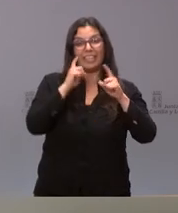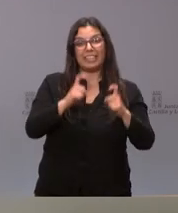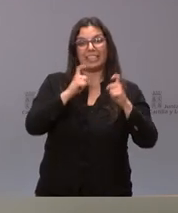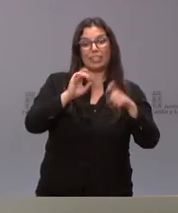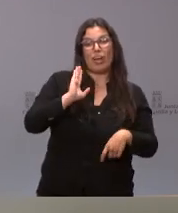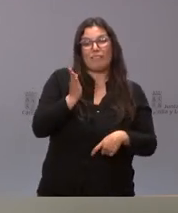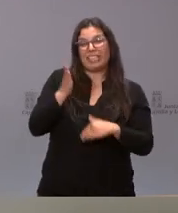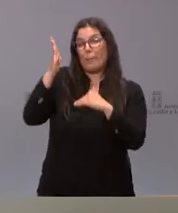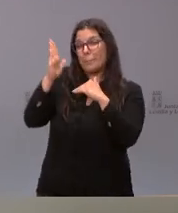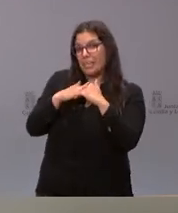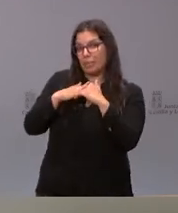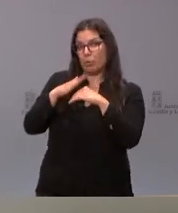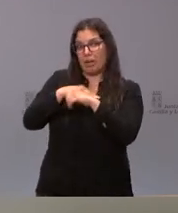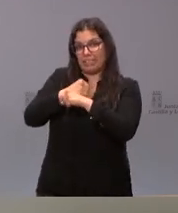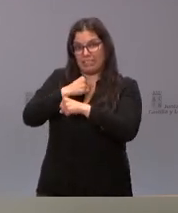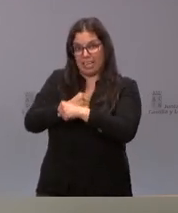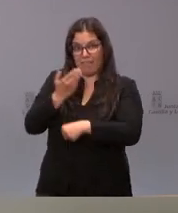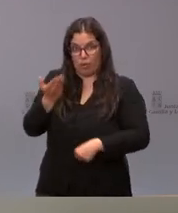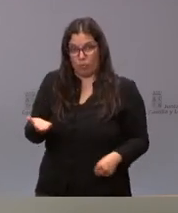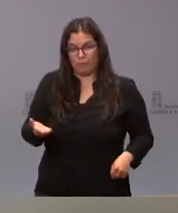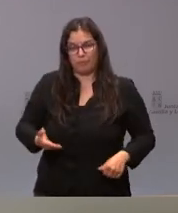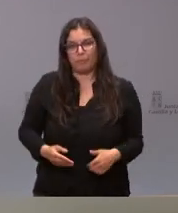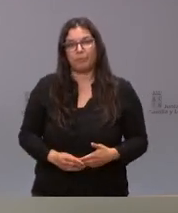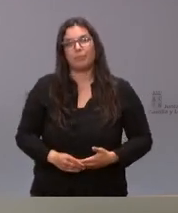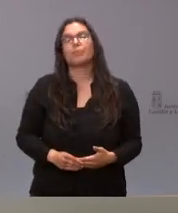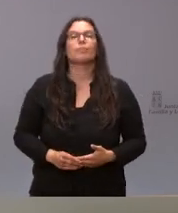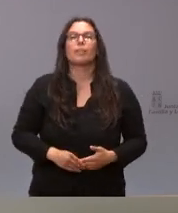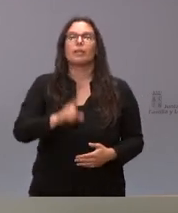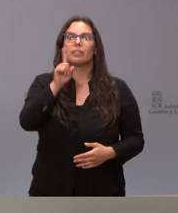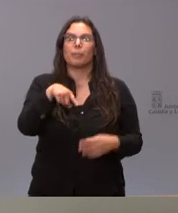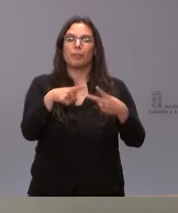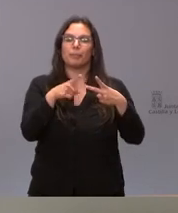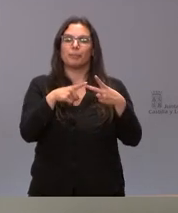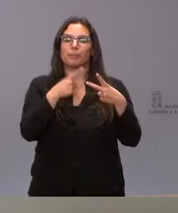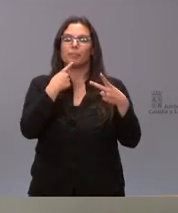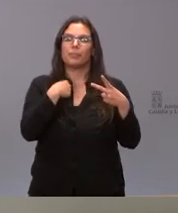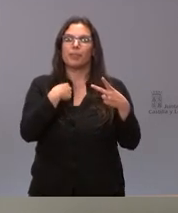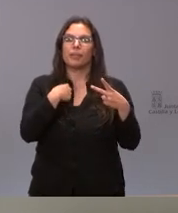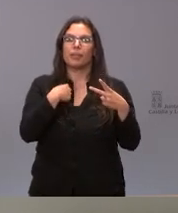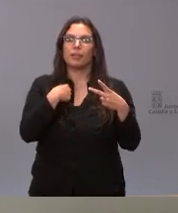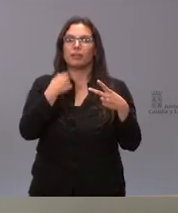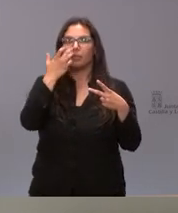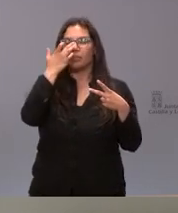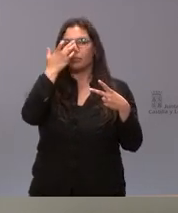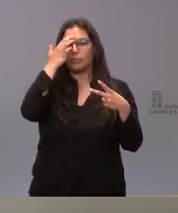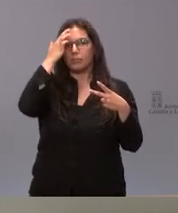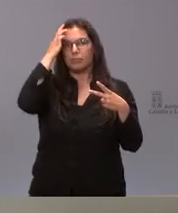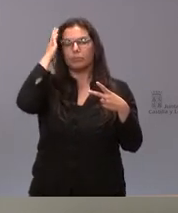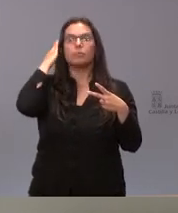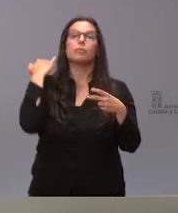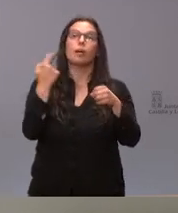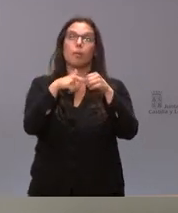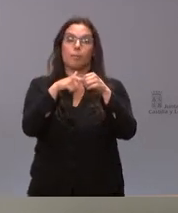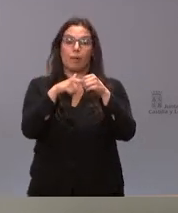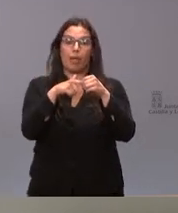posible a la actividad productiva en nuestra comunidad autónoma me planteaba usted que hay una plaza sin ocupar pues lógicamente la